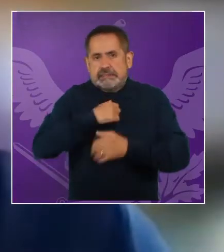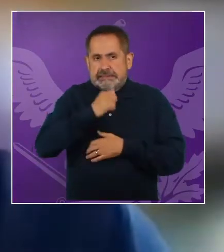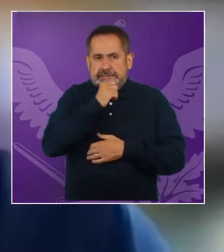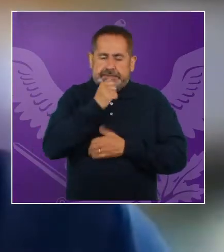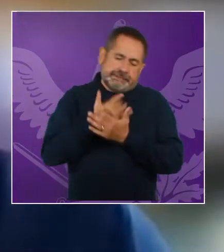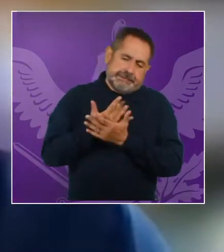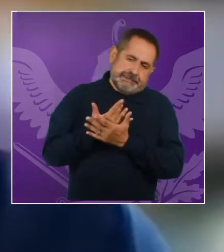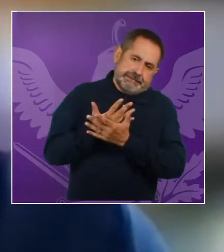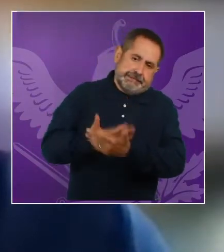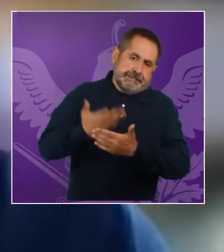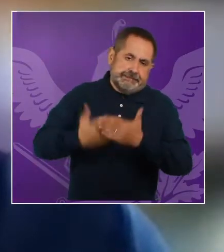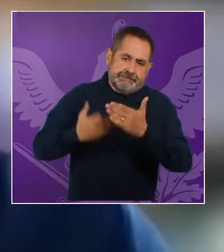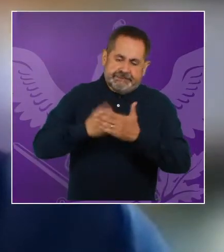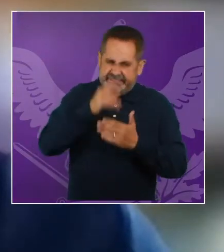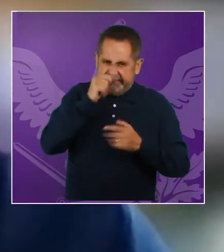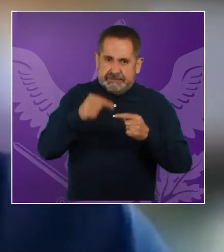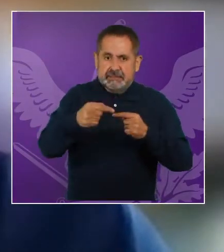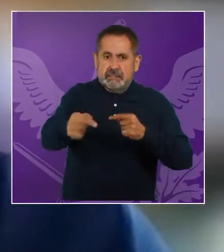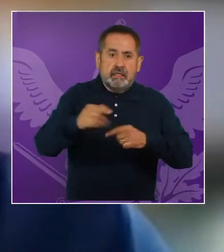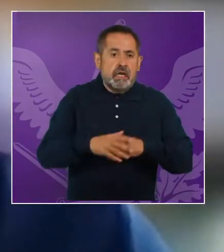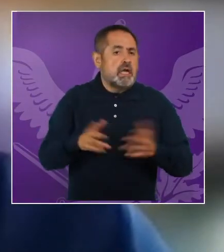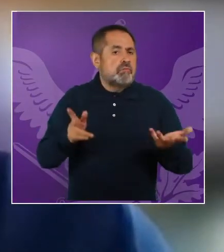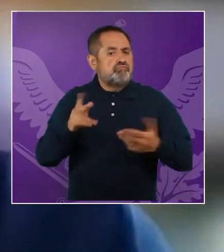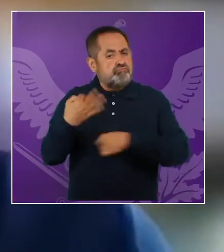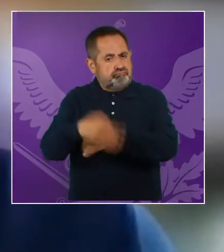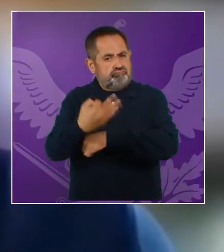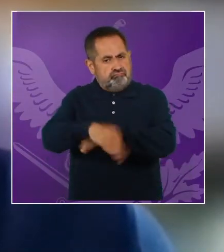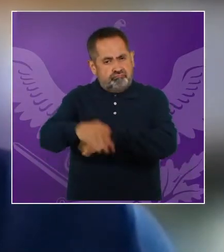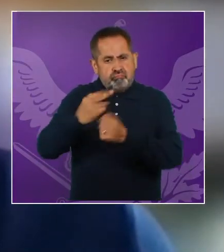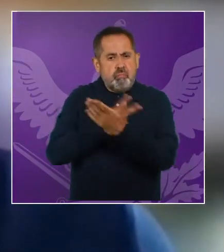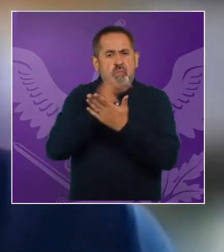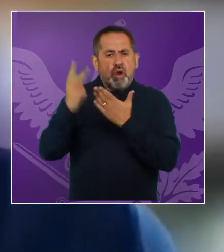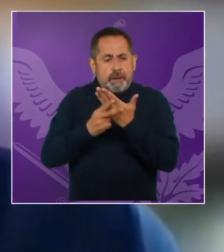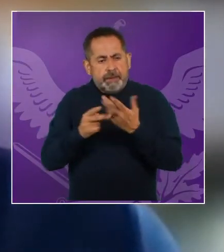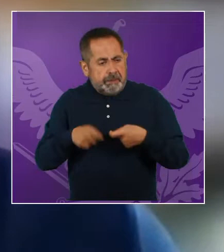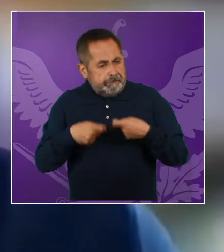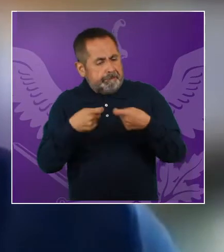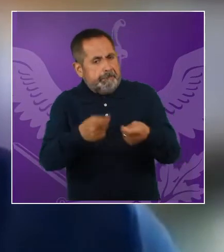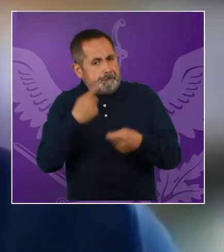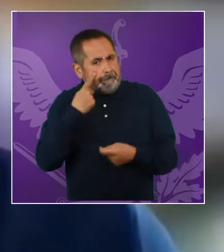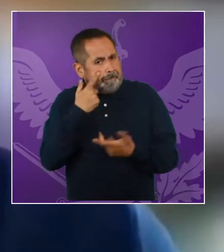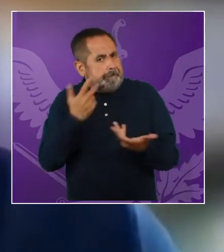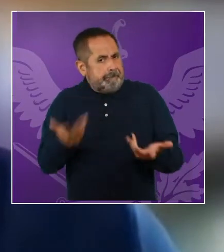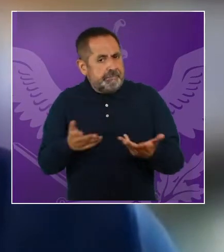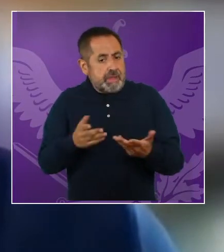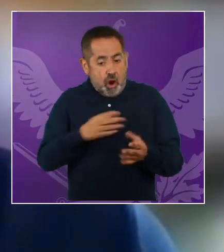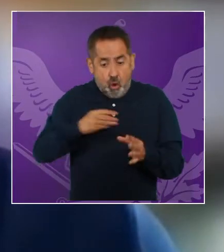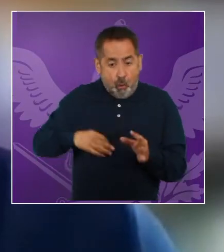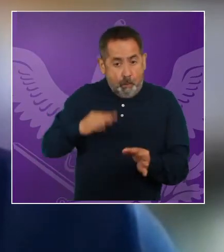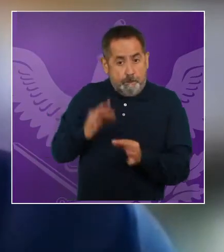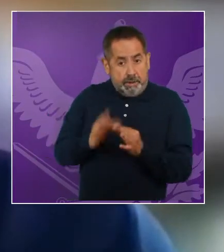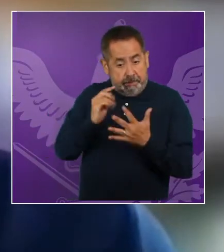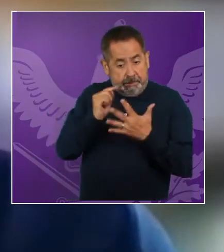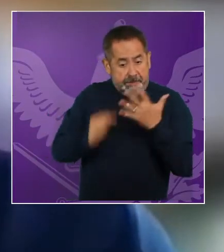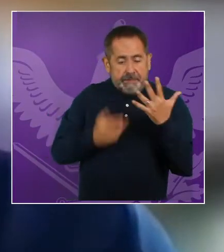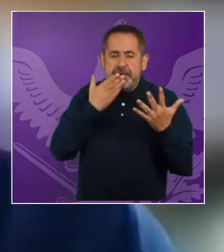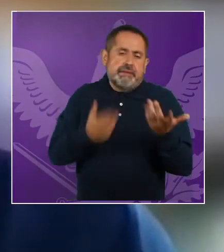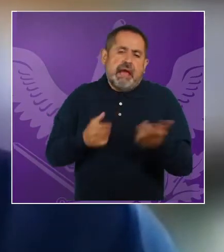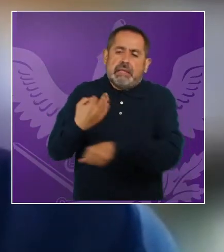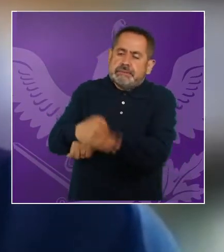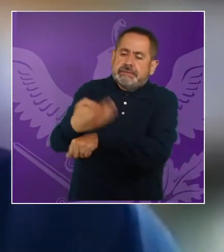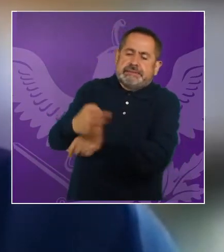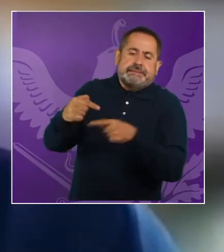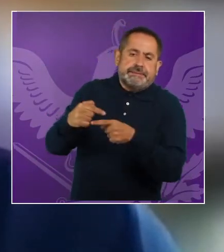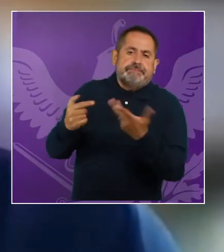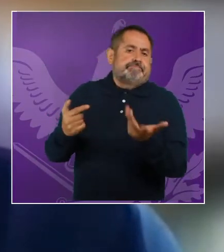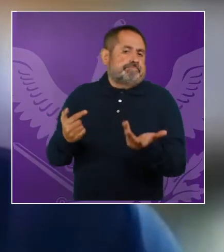no se ha cumplido. Como programa piloto, también no se ha cumplido